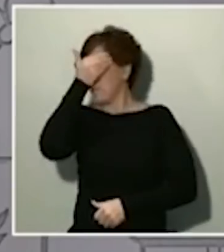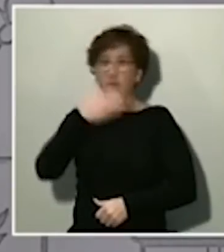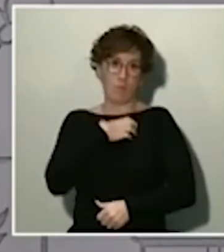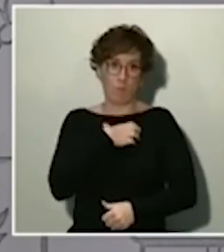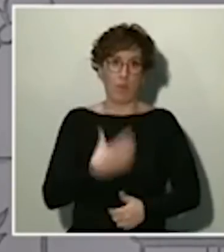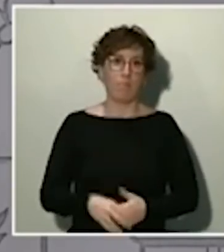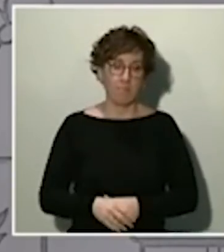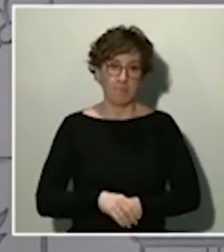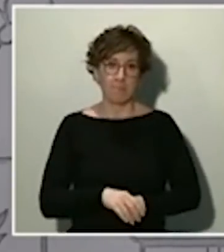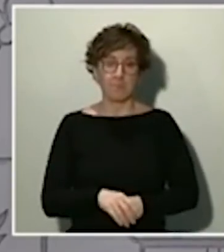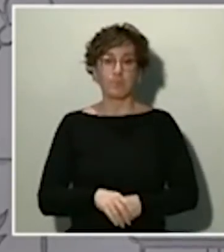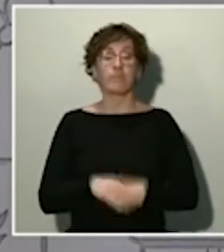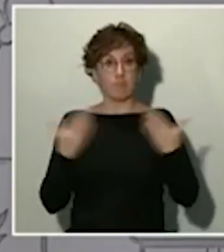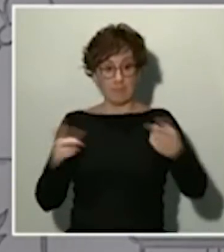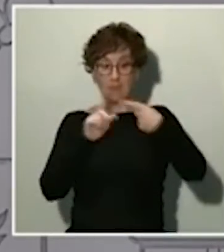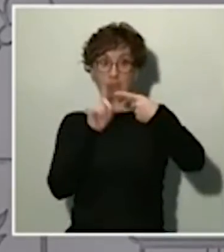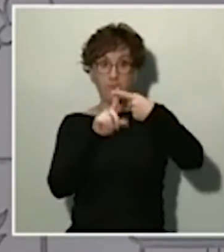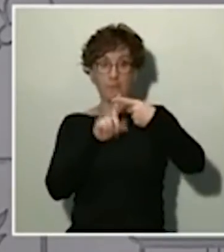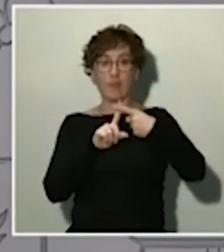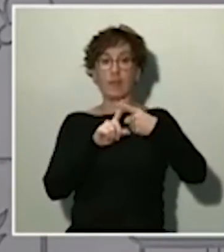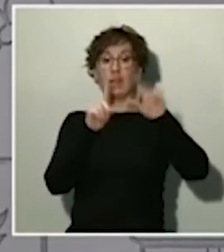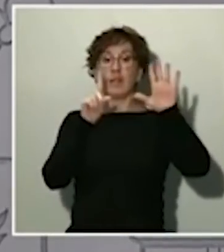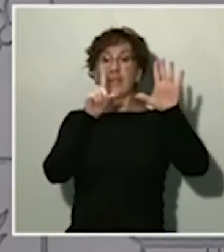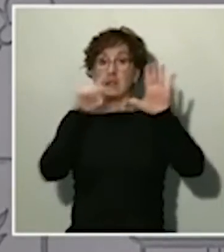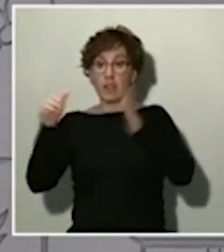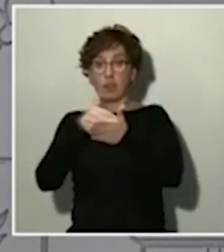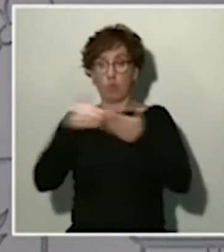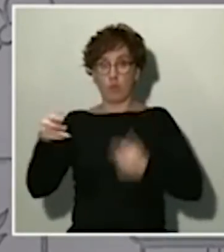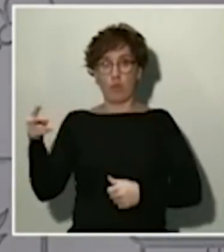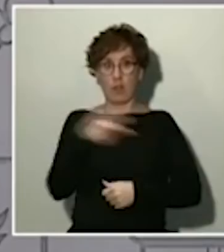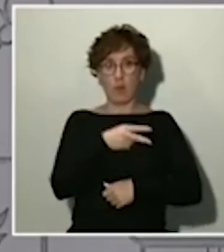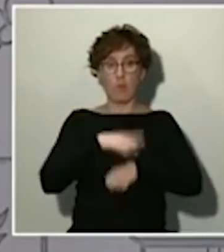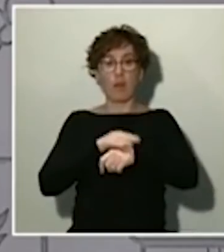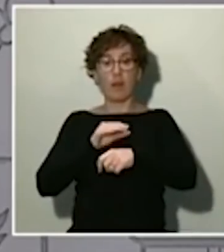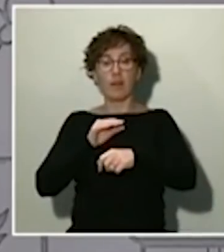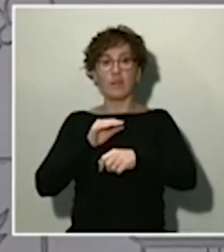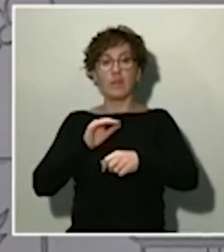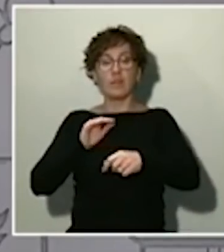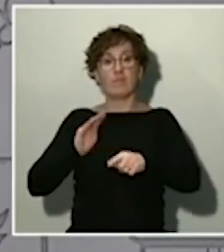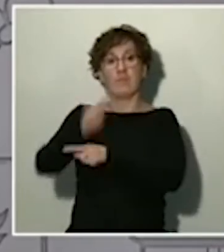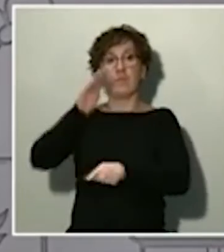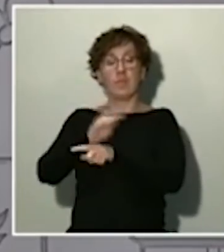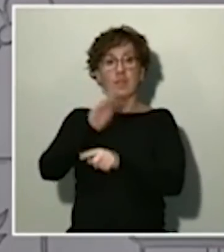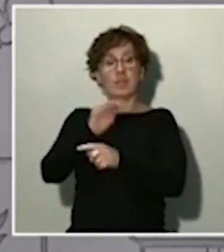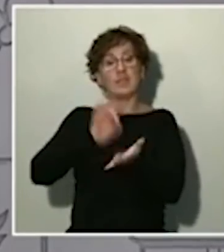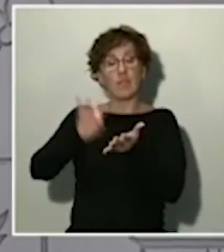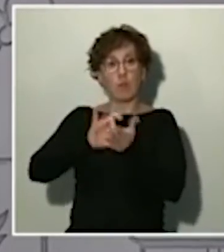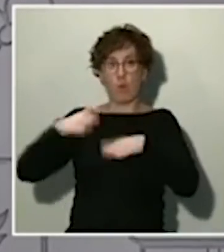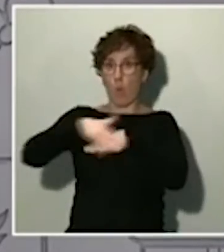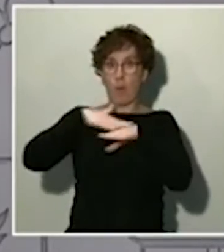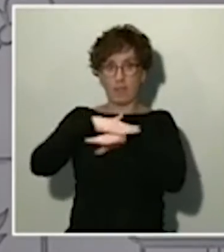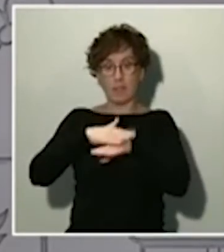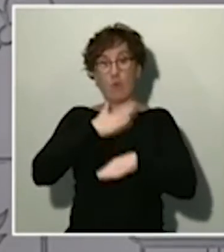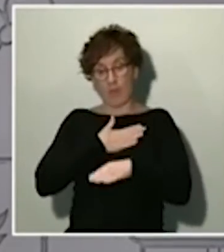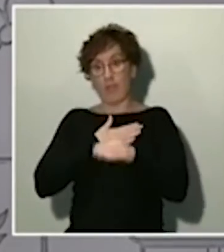les anuncio que destinaremos 600 millones de euros a la financiación de prestaciones básicas de los correspondientes servicios sociales de las comunidades